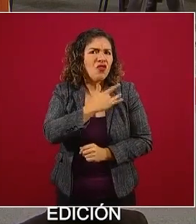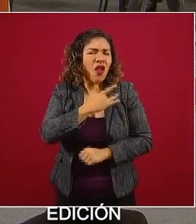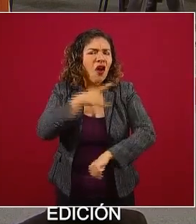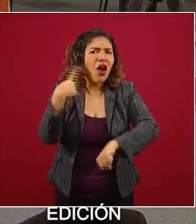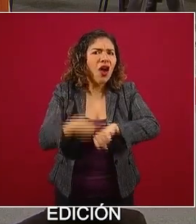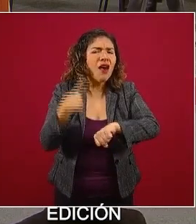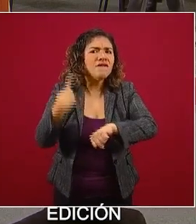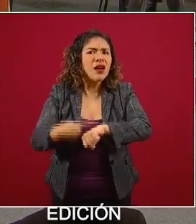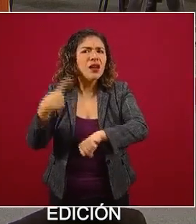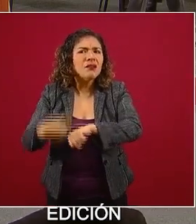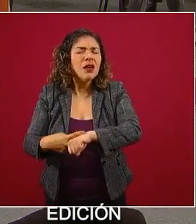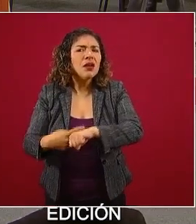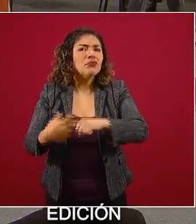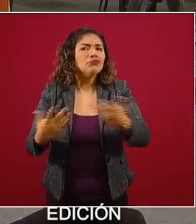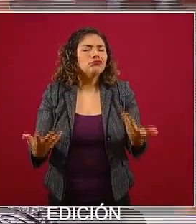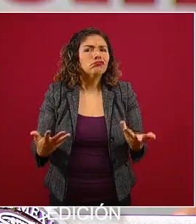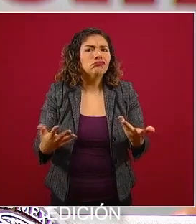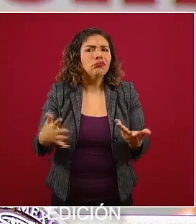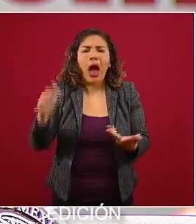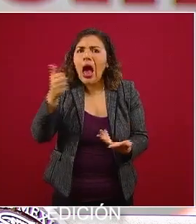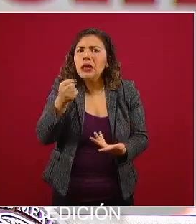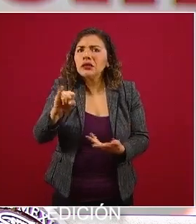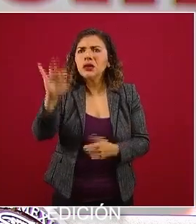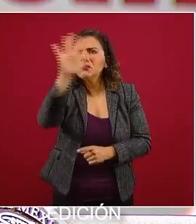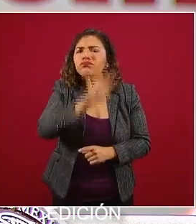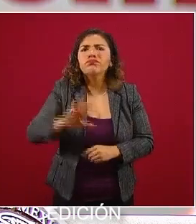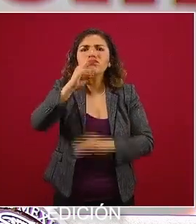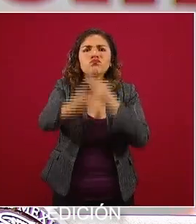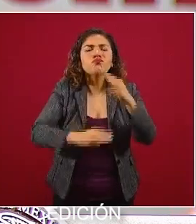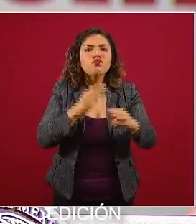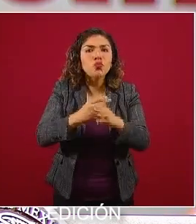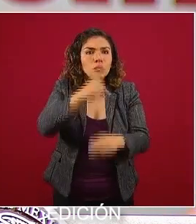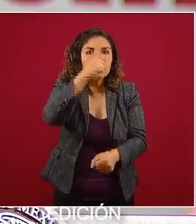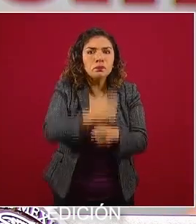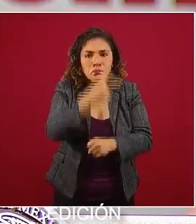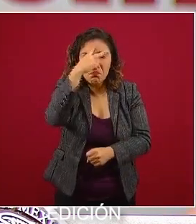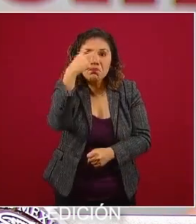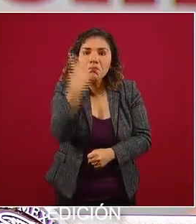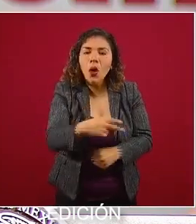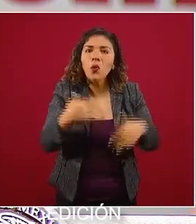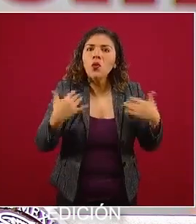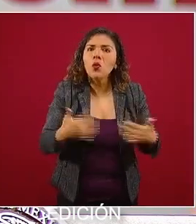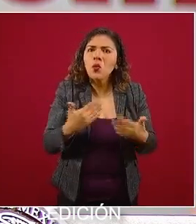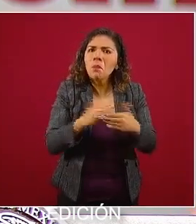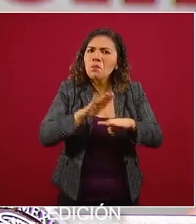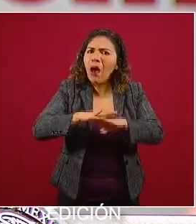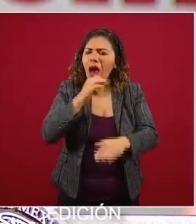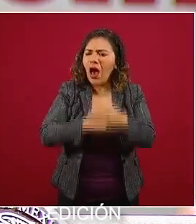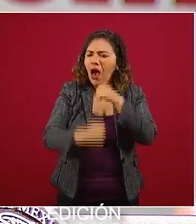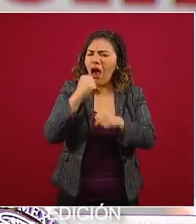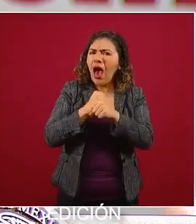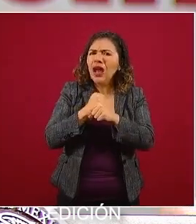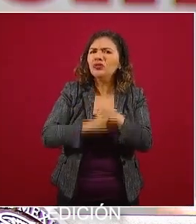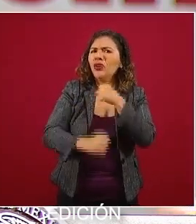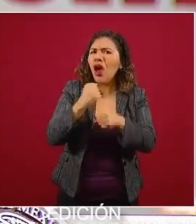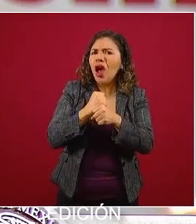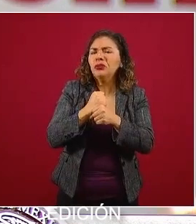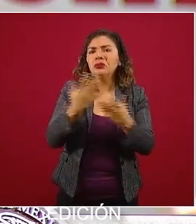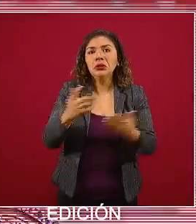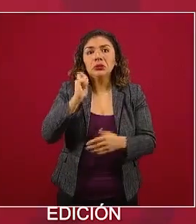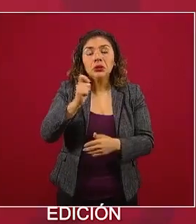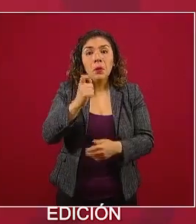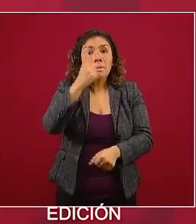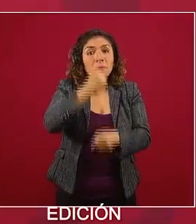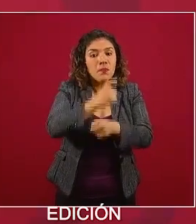en todo el mundo. Hemos sido por varios años, ya sea el primero